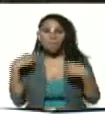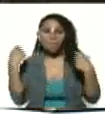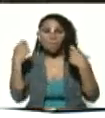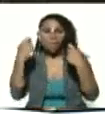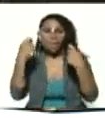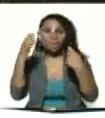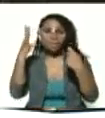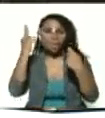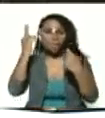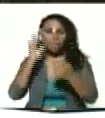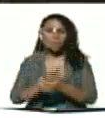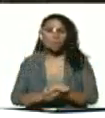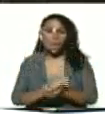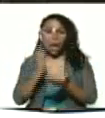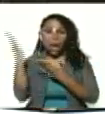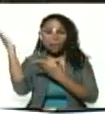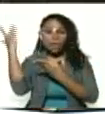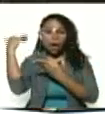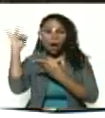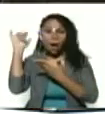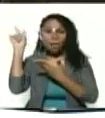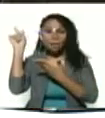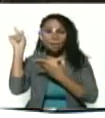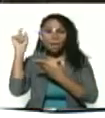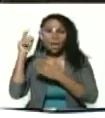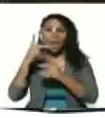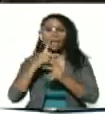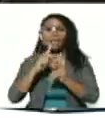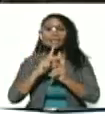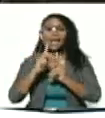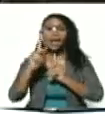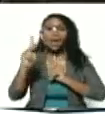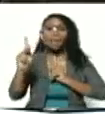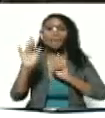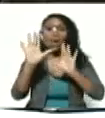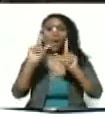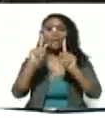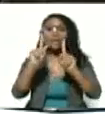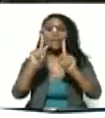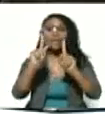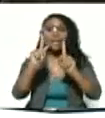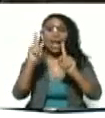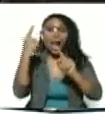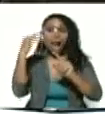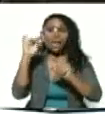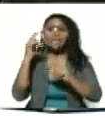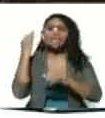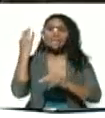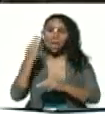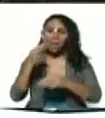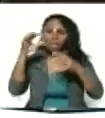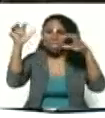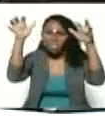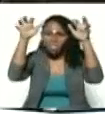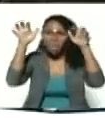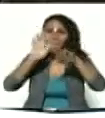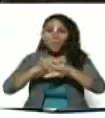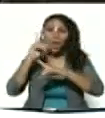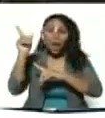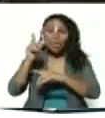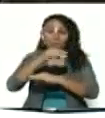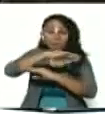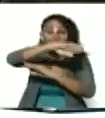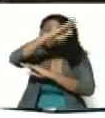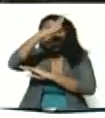de la mujer allá están ellos en el kilómetro 11 debe estar nublado porque hoy estaban nubladas las